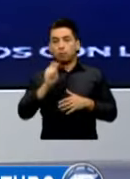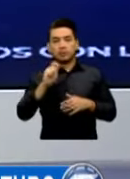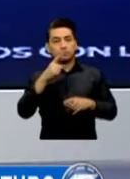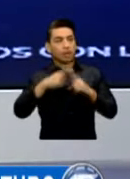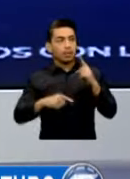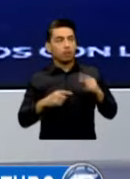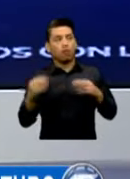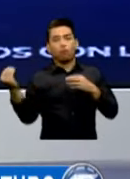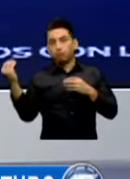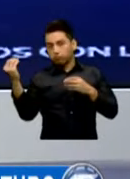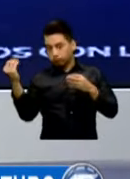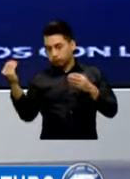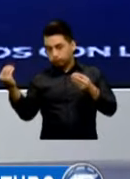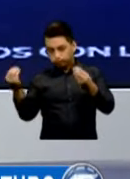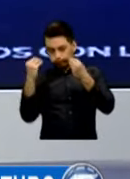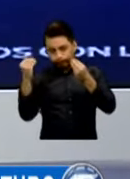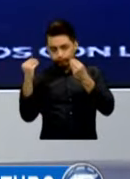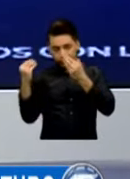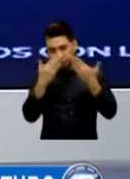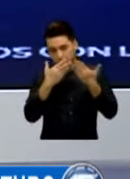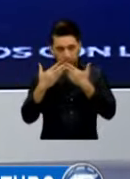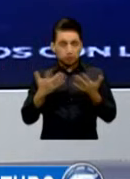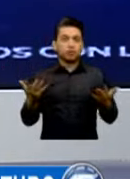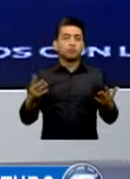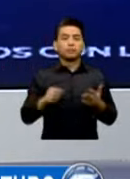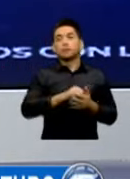Tenemos Más De 1200